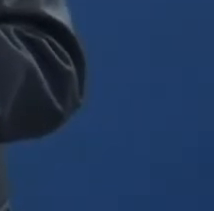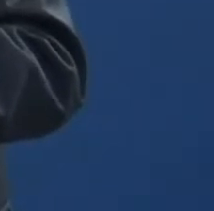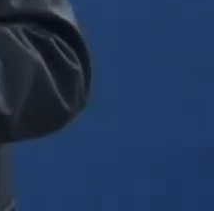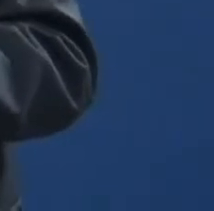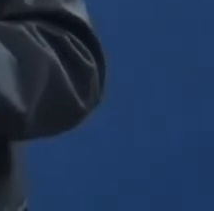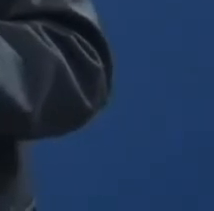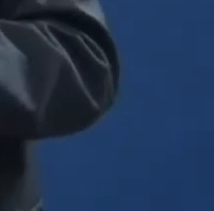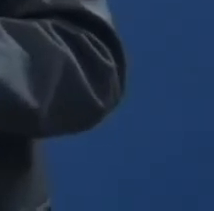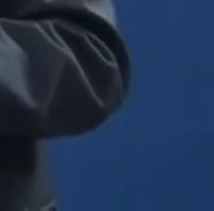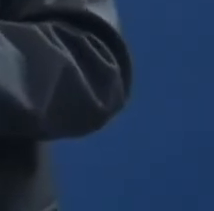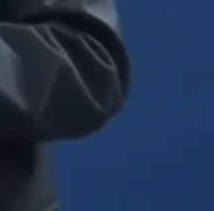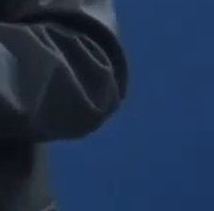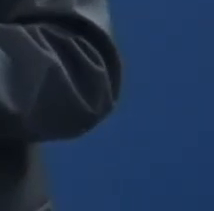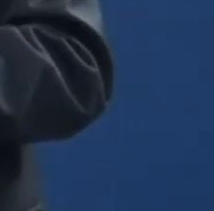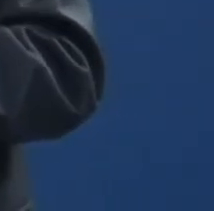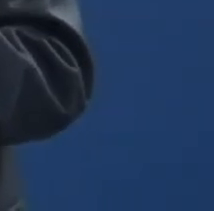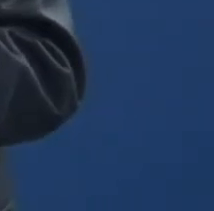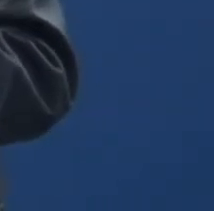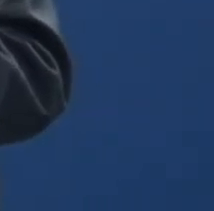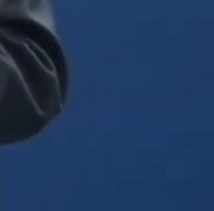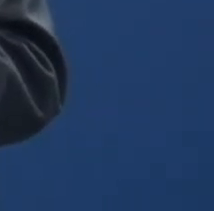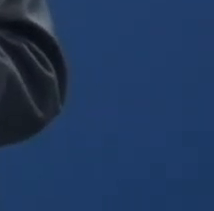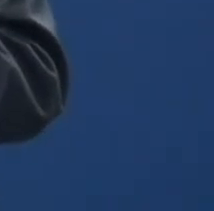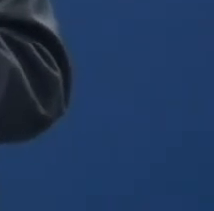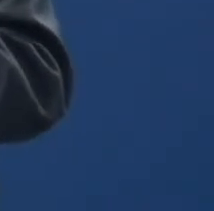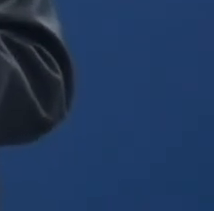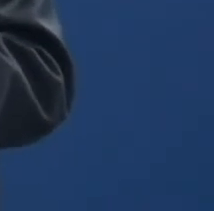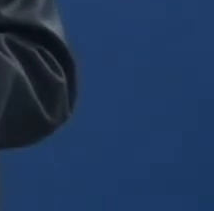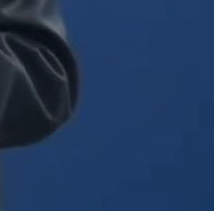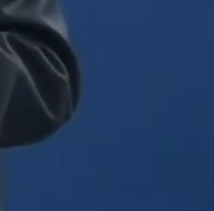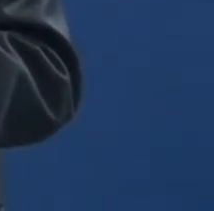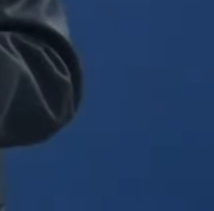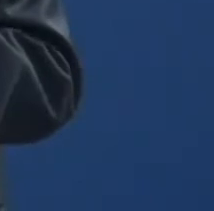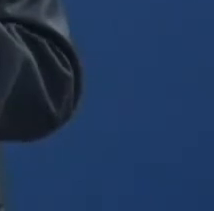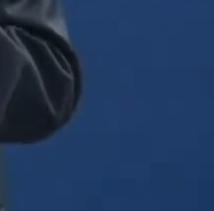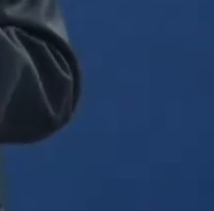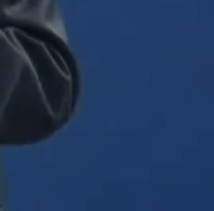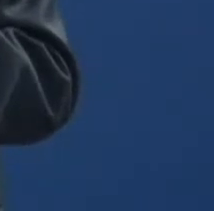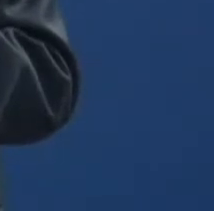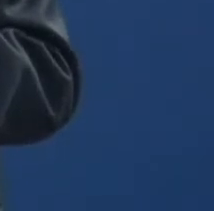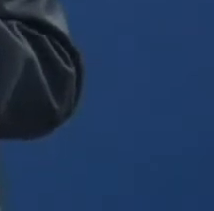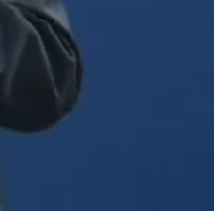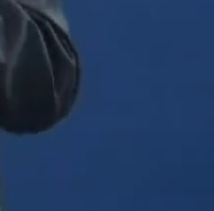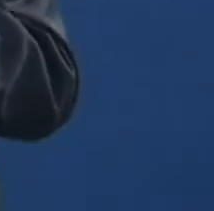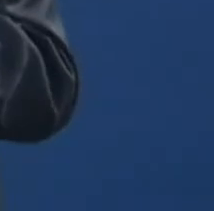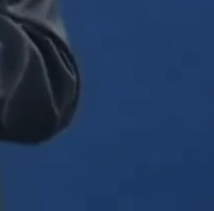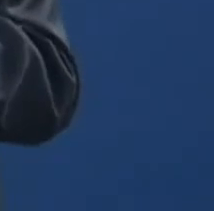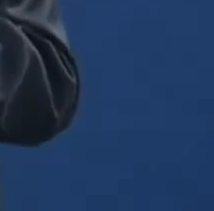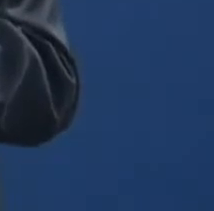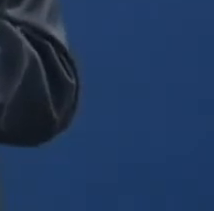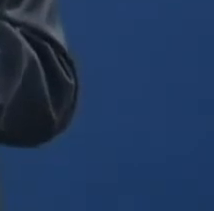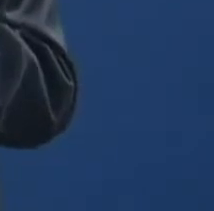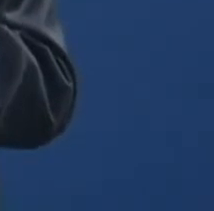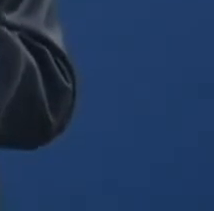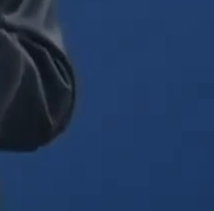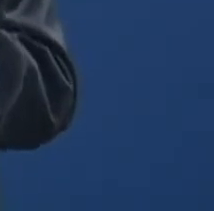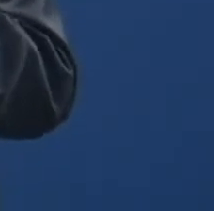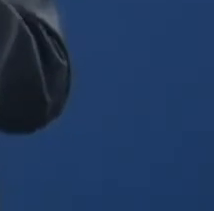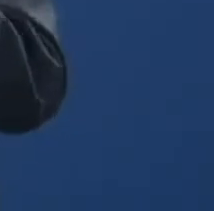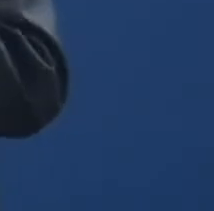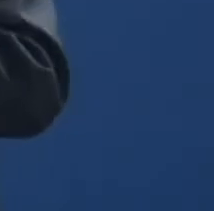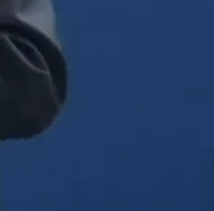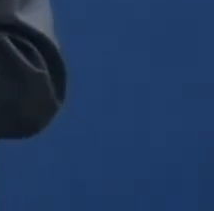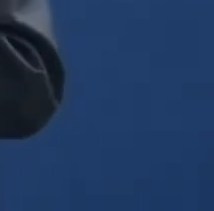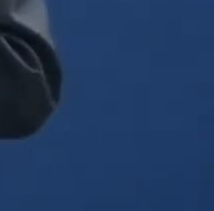Desde la institución educativa de La Ternera nos dicen, la importancia de las charlas amerita adaptar el almuerzo de trabajo